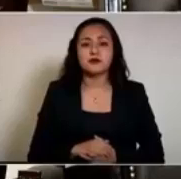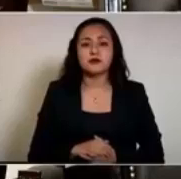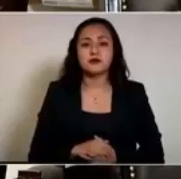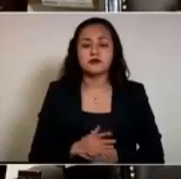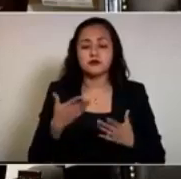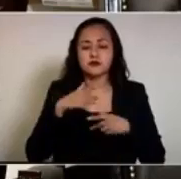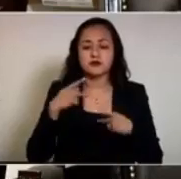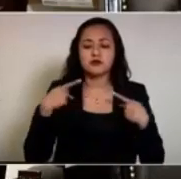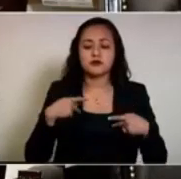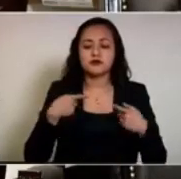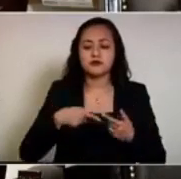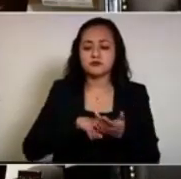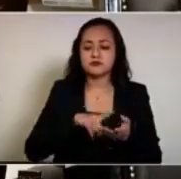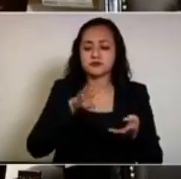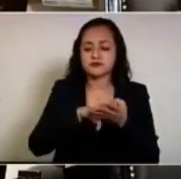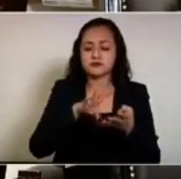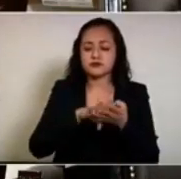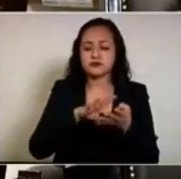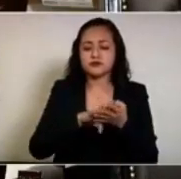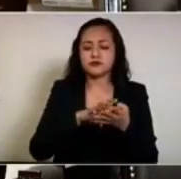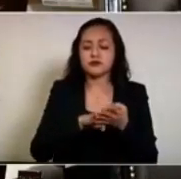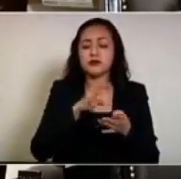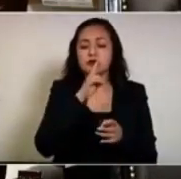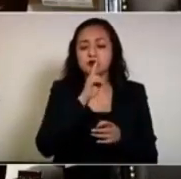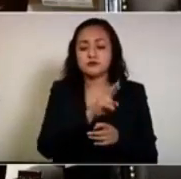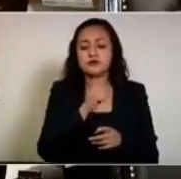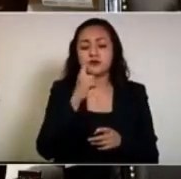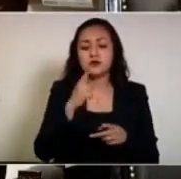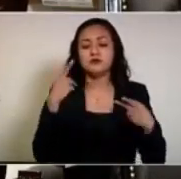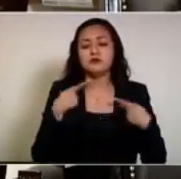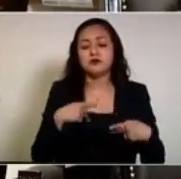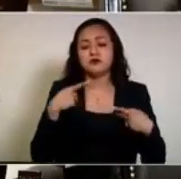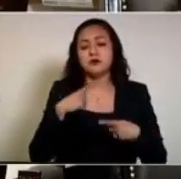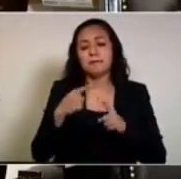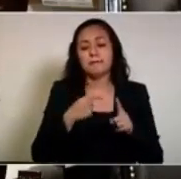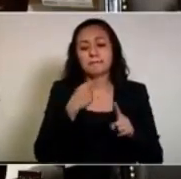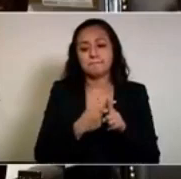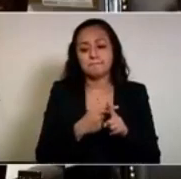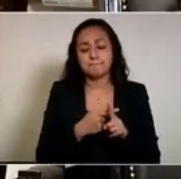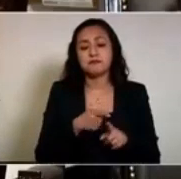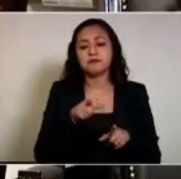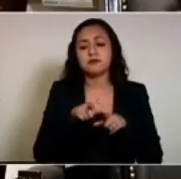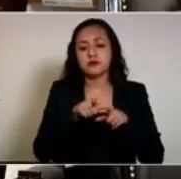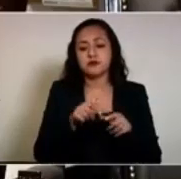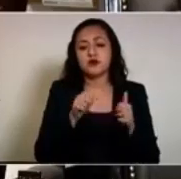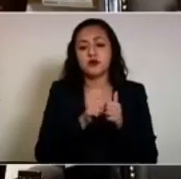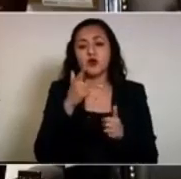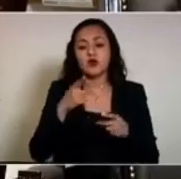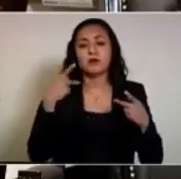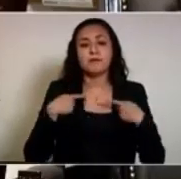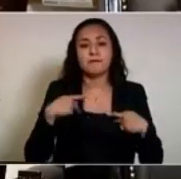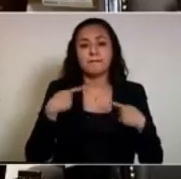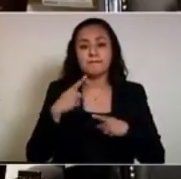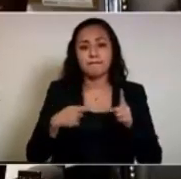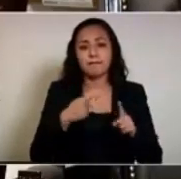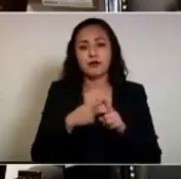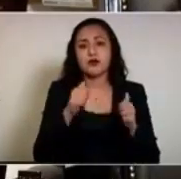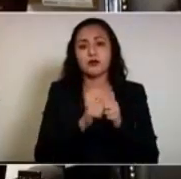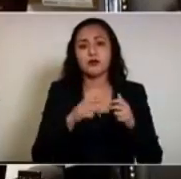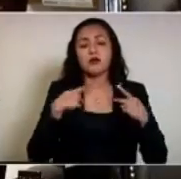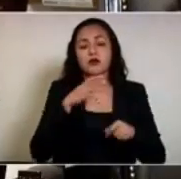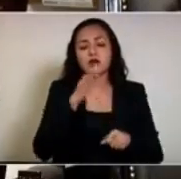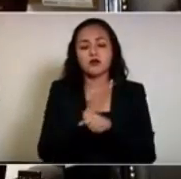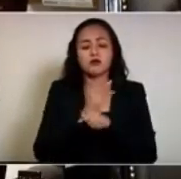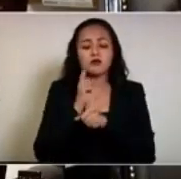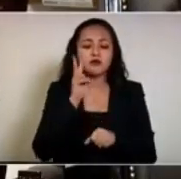Sobre las personas privadas de su libertad, se reporta un caso positivo más y se mantiene en ocho casos positivos de personas que están